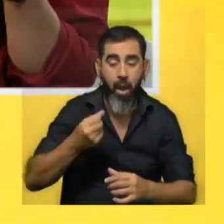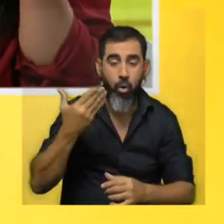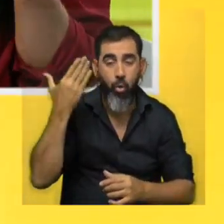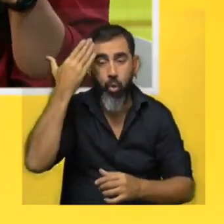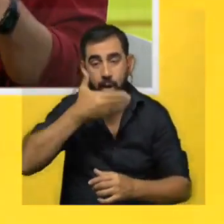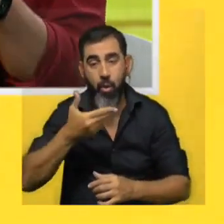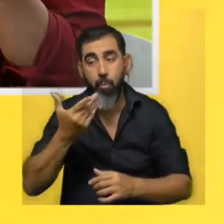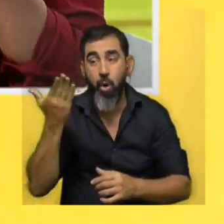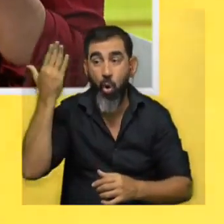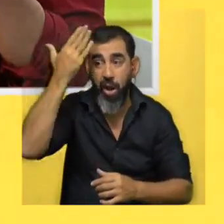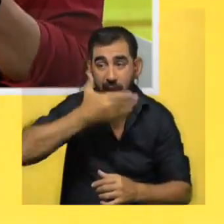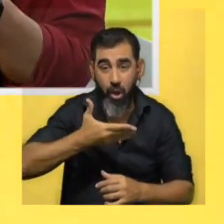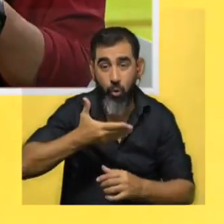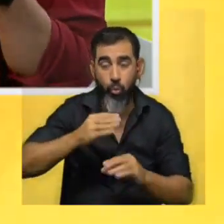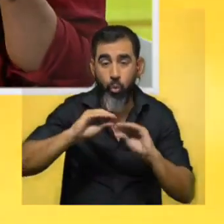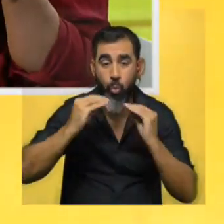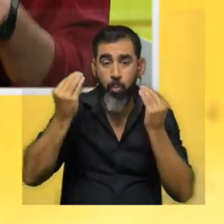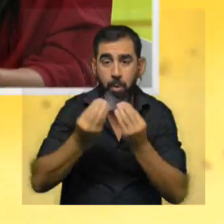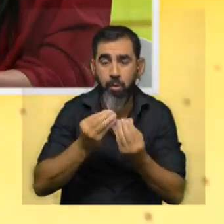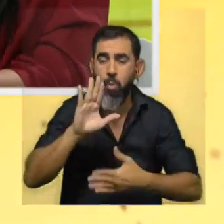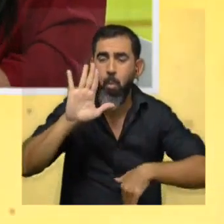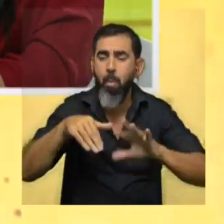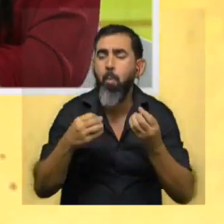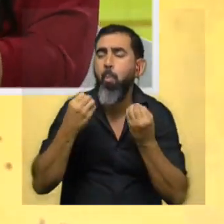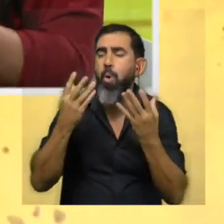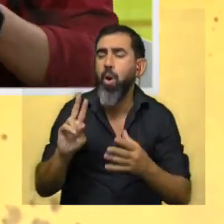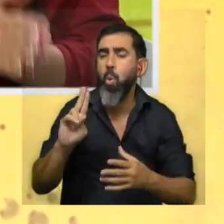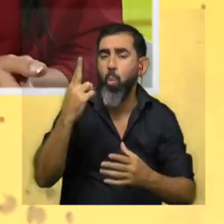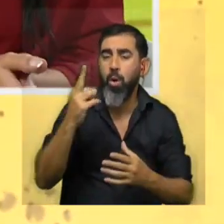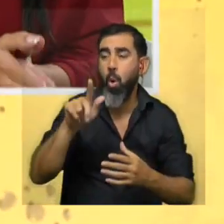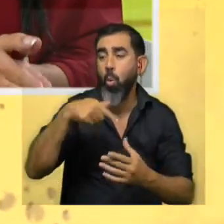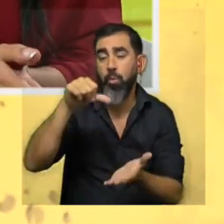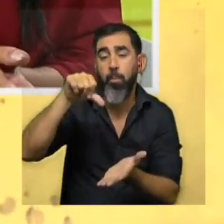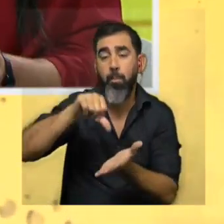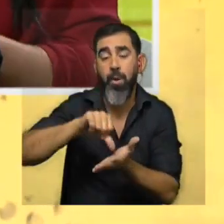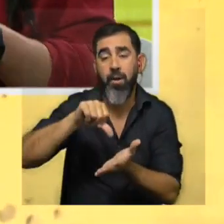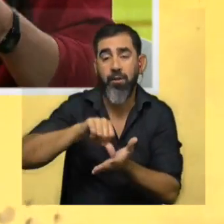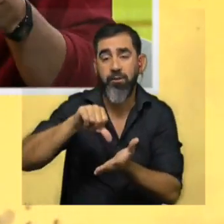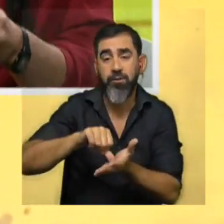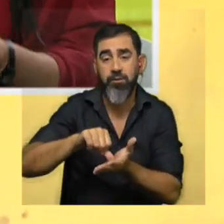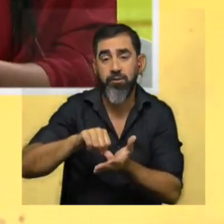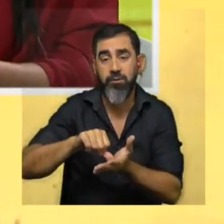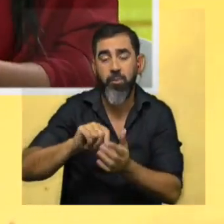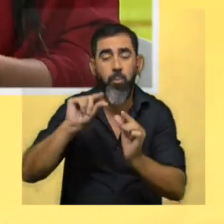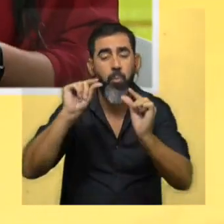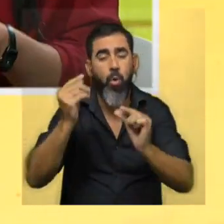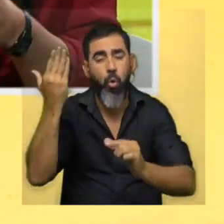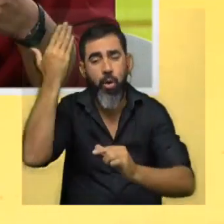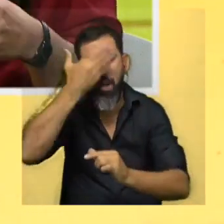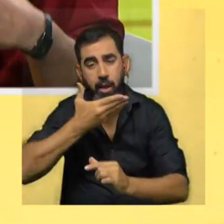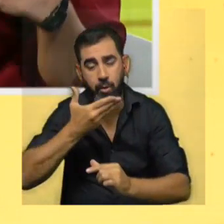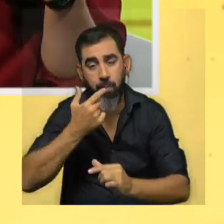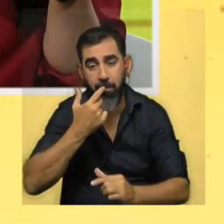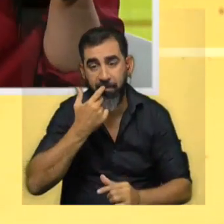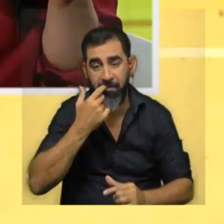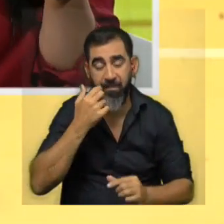los gatos negros están sobre representados porque Uruguay tiene tantos gatos negros cuando en otros lados en realidad son muy poquitos hay todo